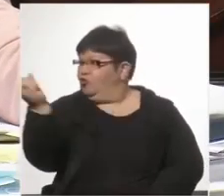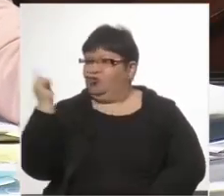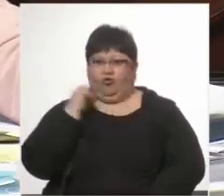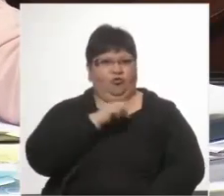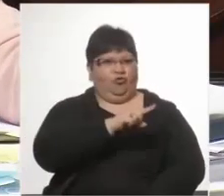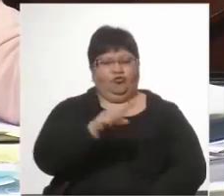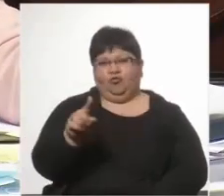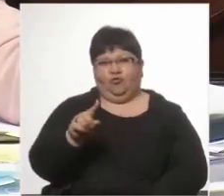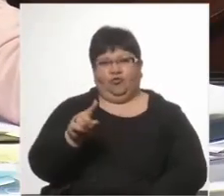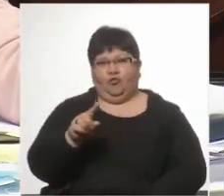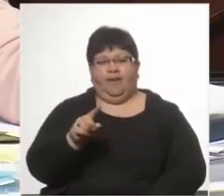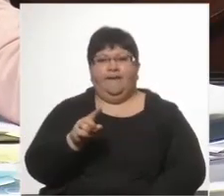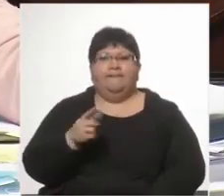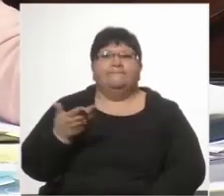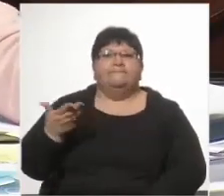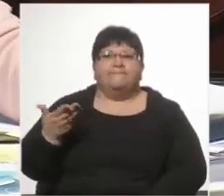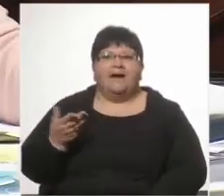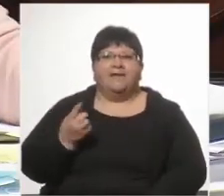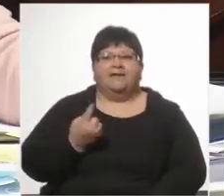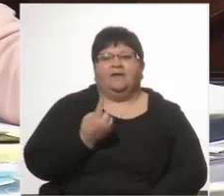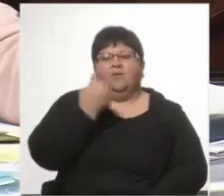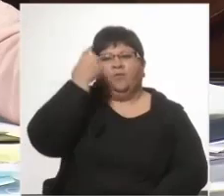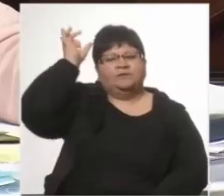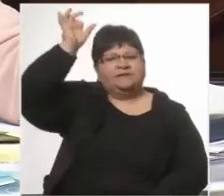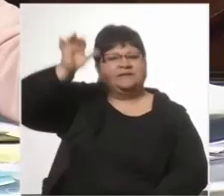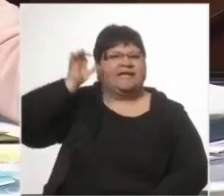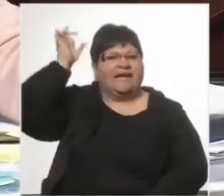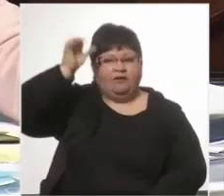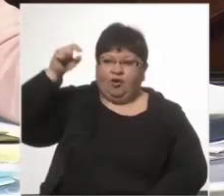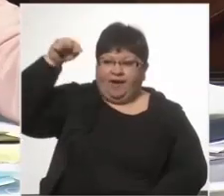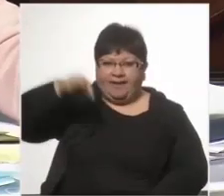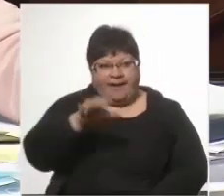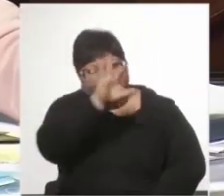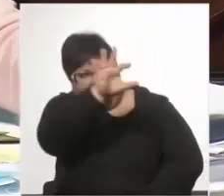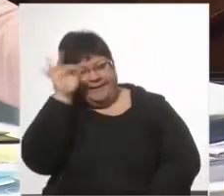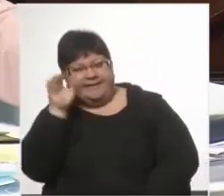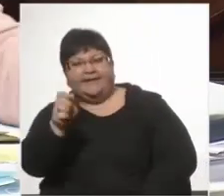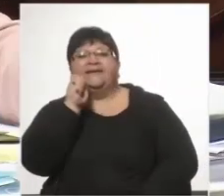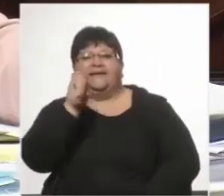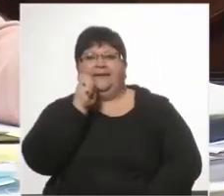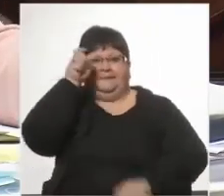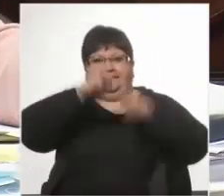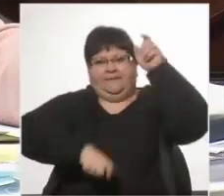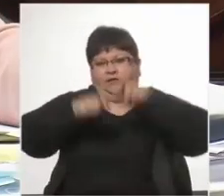privar a un legislador que fue puesto acá por la ciudadanía